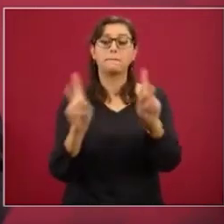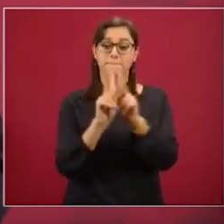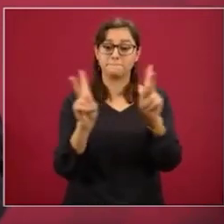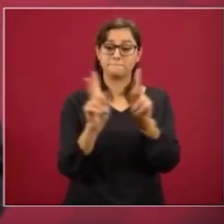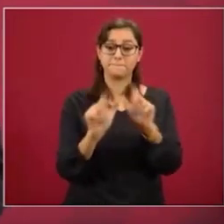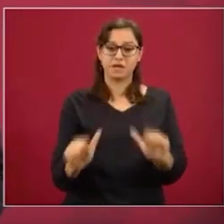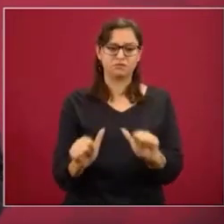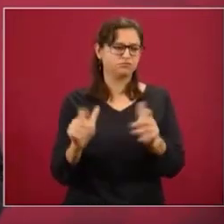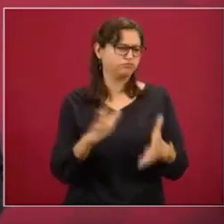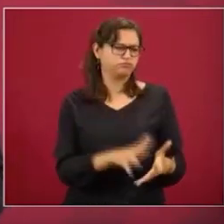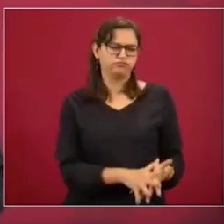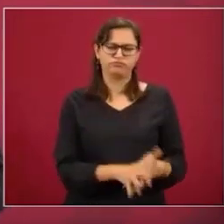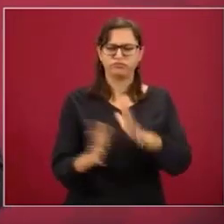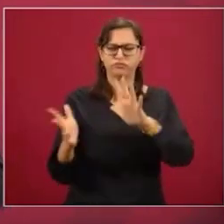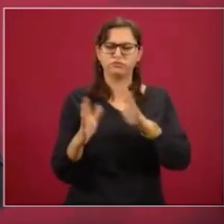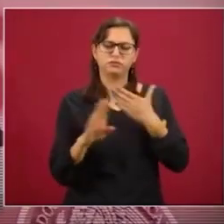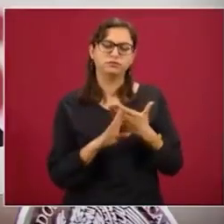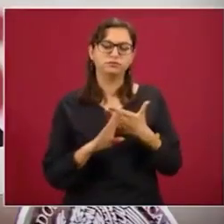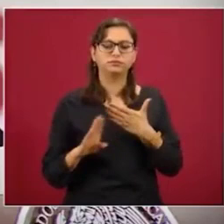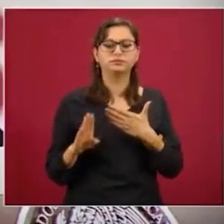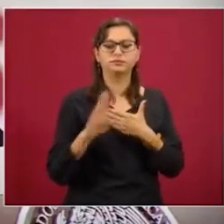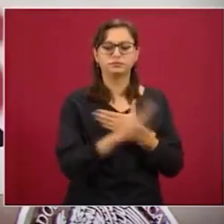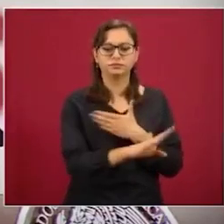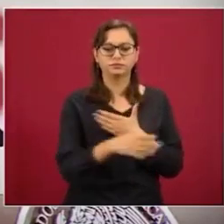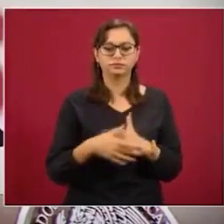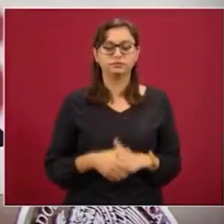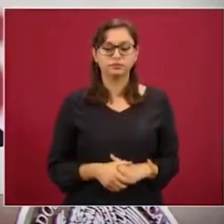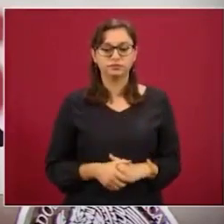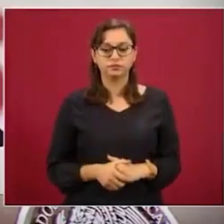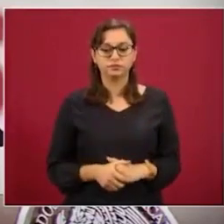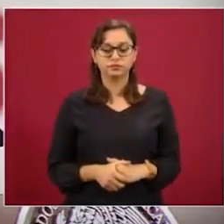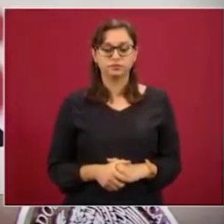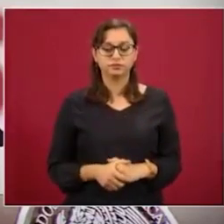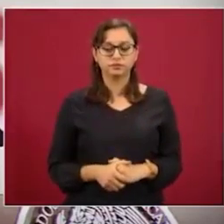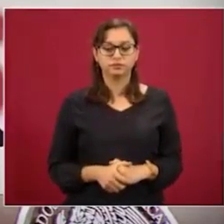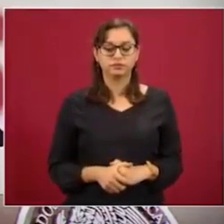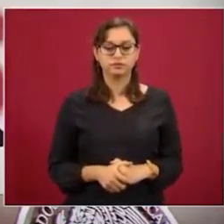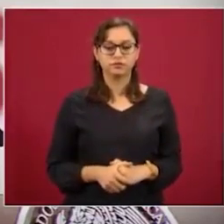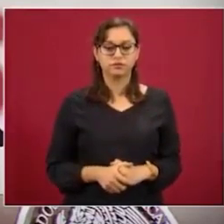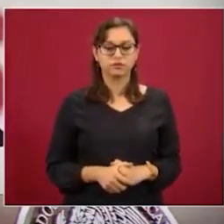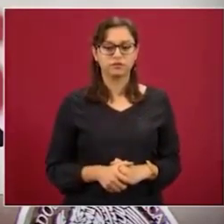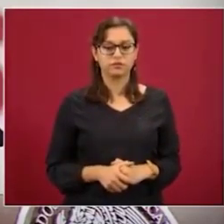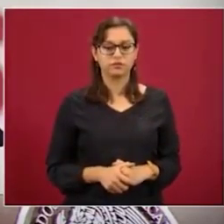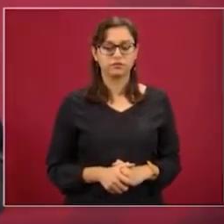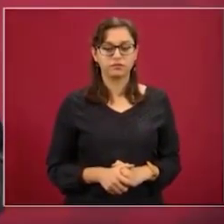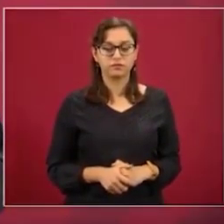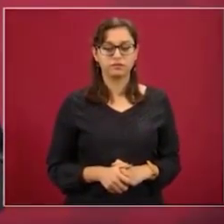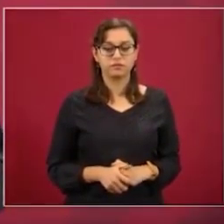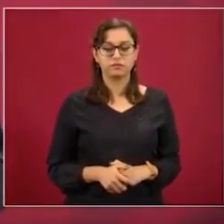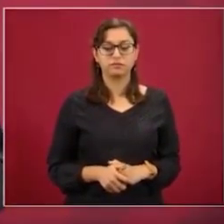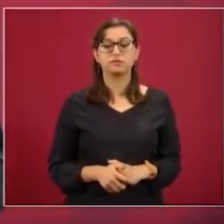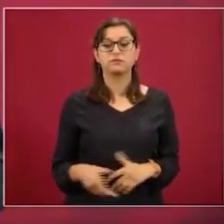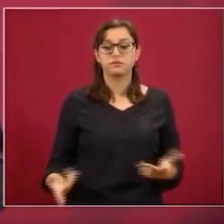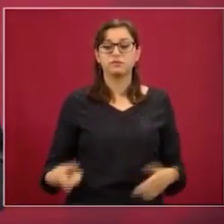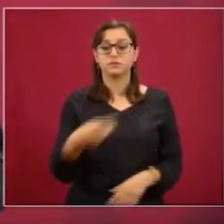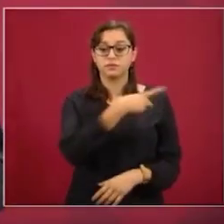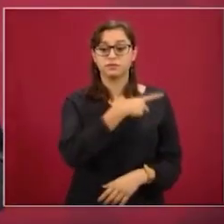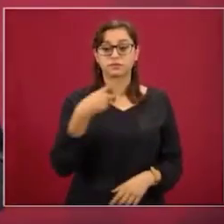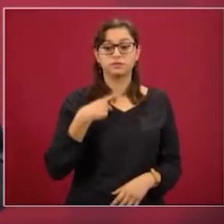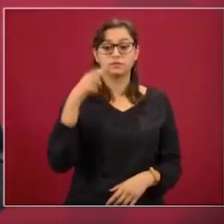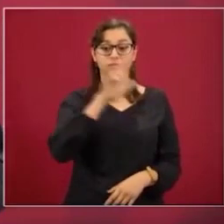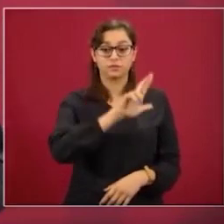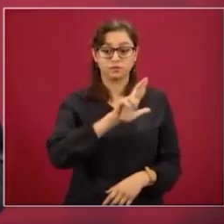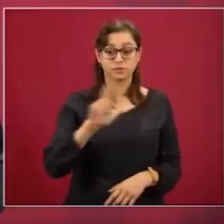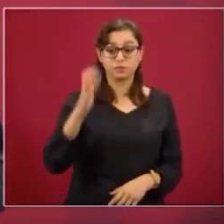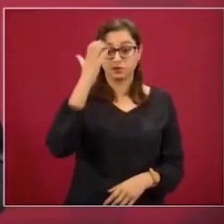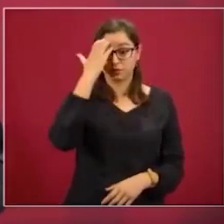no violentas, y reconocer el trabajo responsable del gobierno